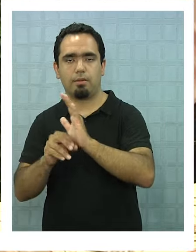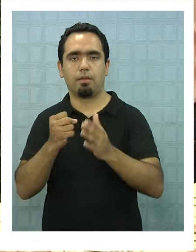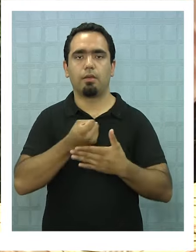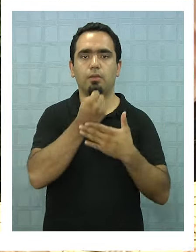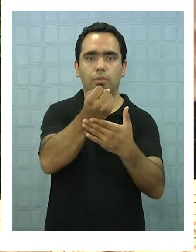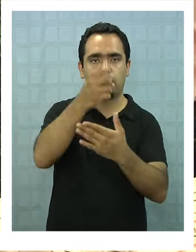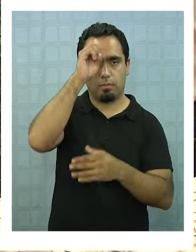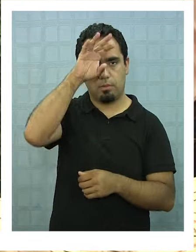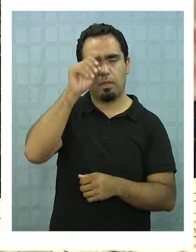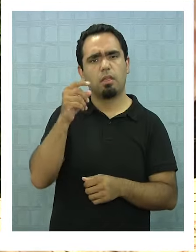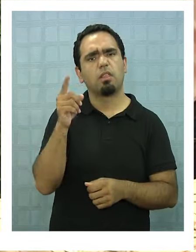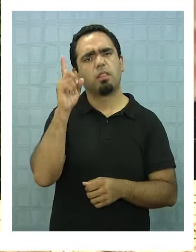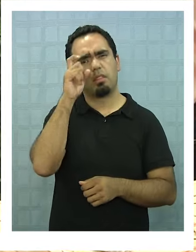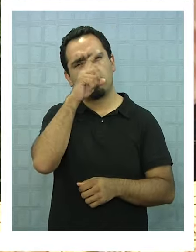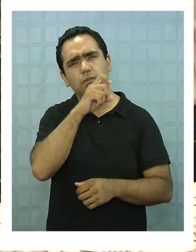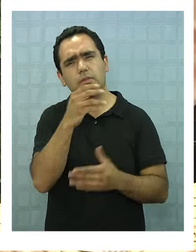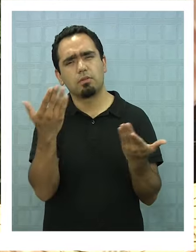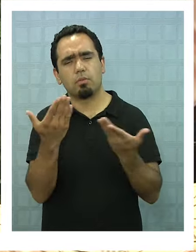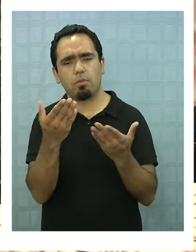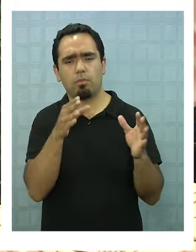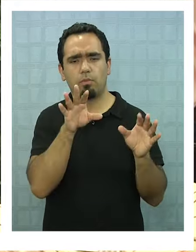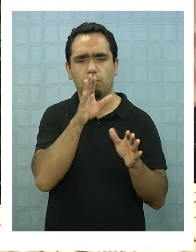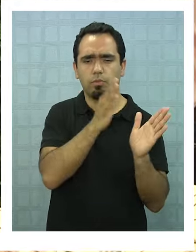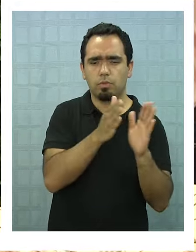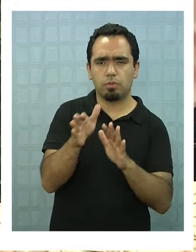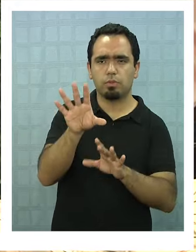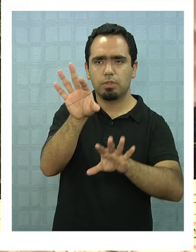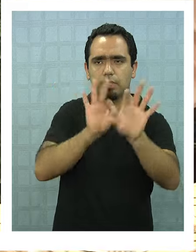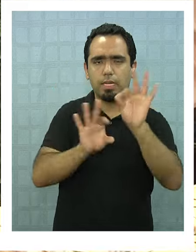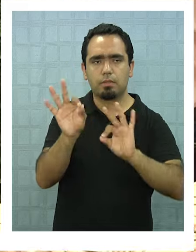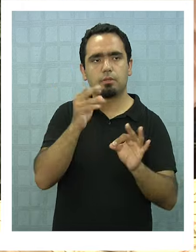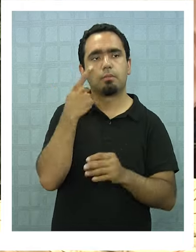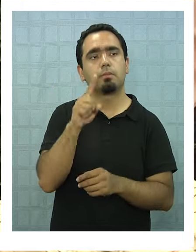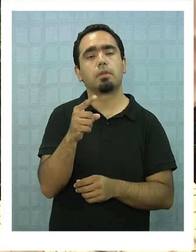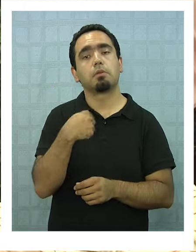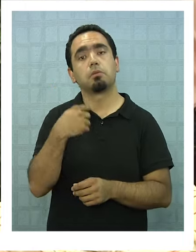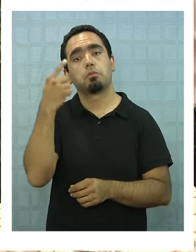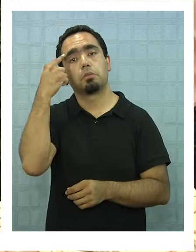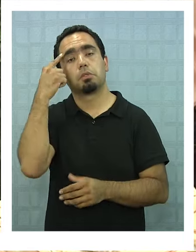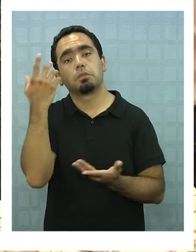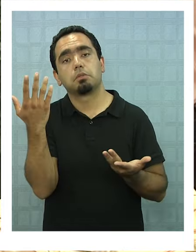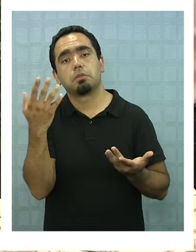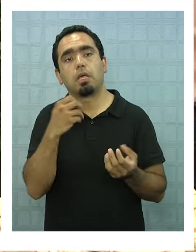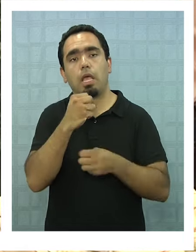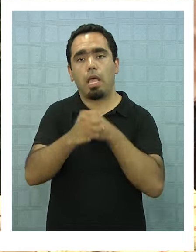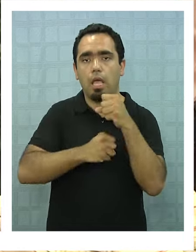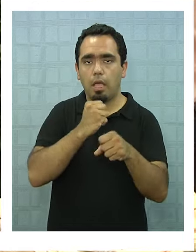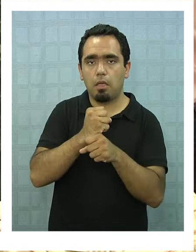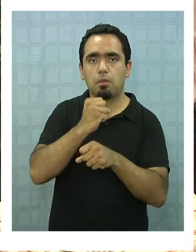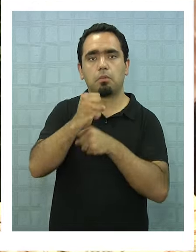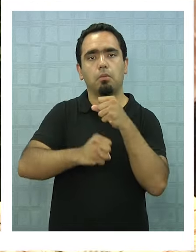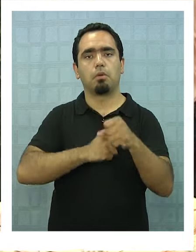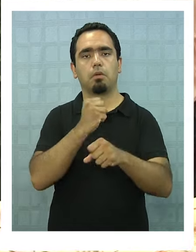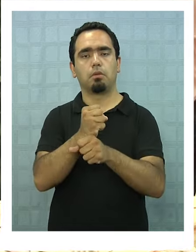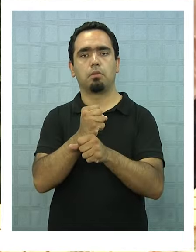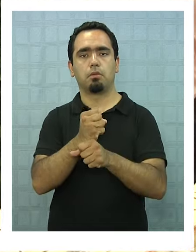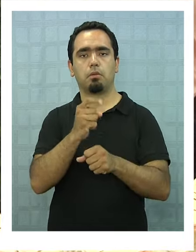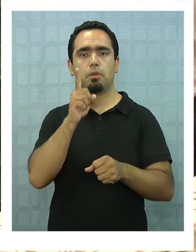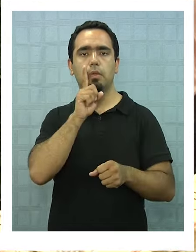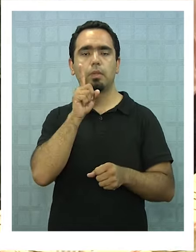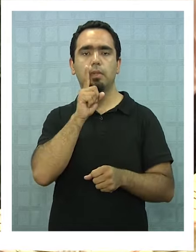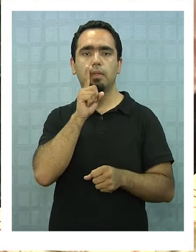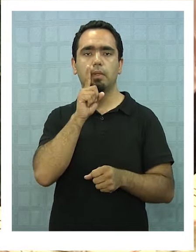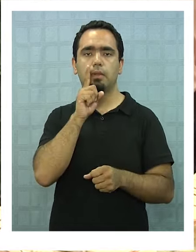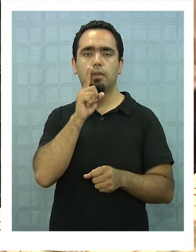complicado para que nuestros alumnos ingresen a ir por un proceso de selección que ellos tienen. Sin embargo, yo creo que todos los años hemos